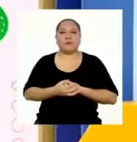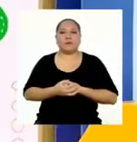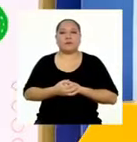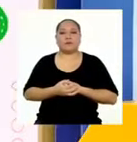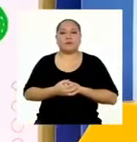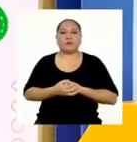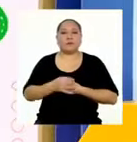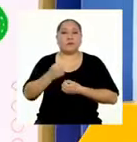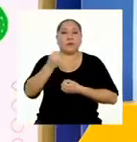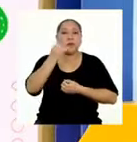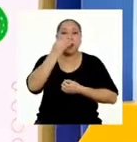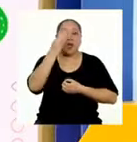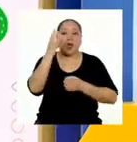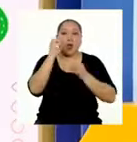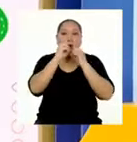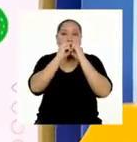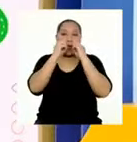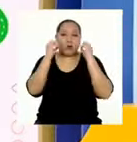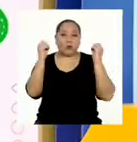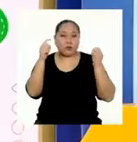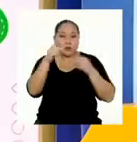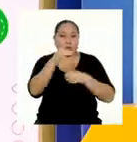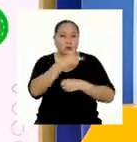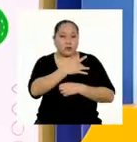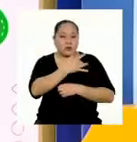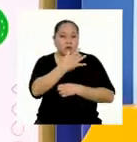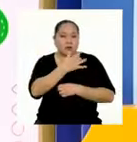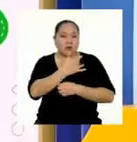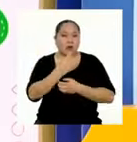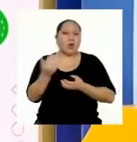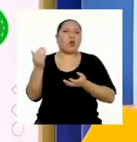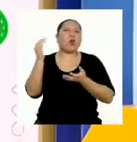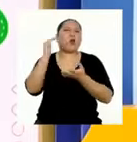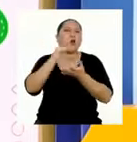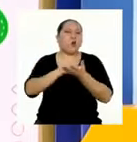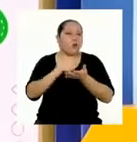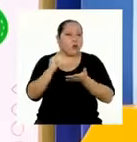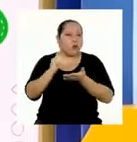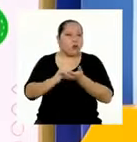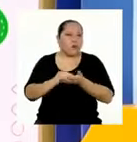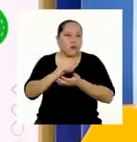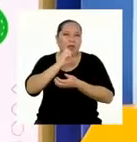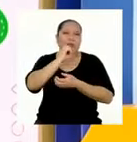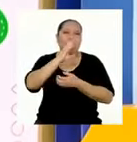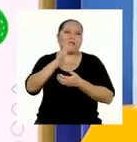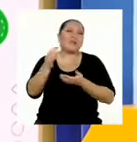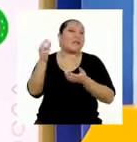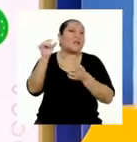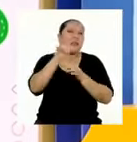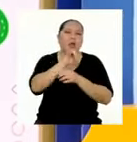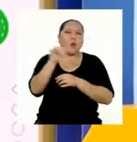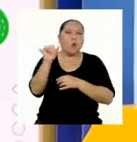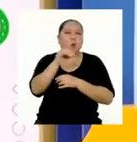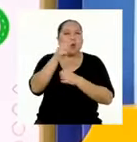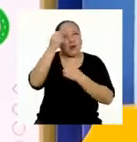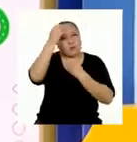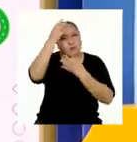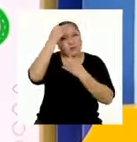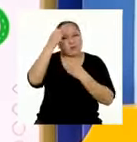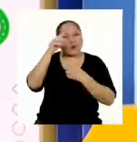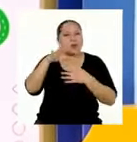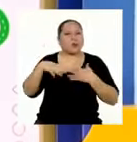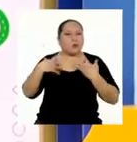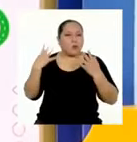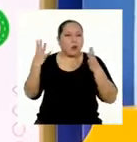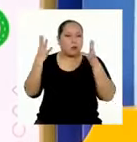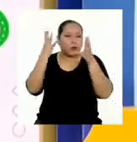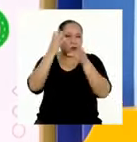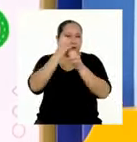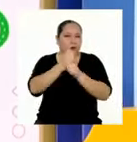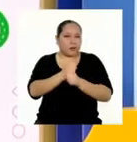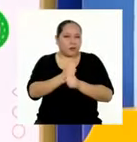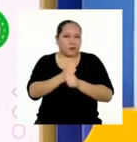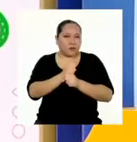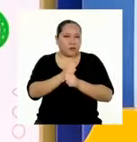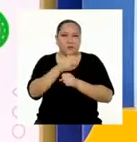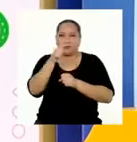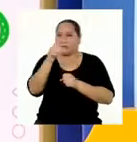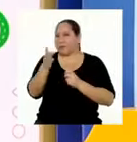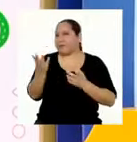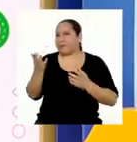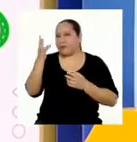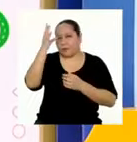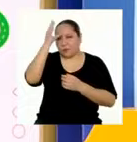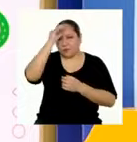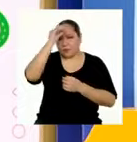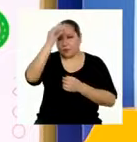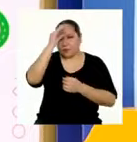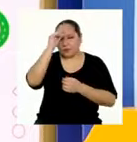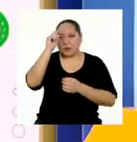¿En alguna de las oraciones sienten que se está repitiendo algo que ya se dijo o que se podría simplificar? Básicamente, chicas